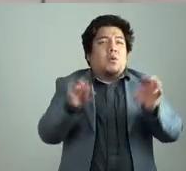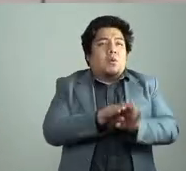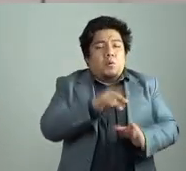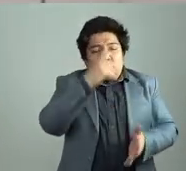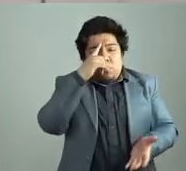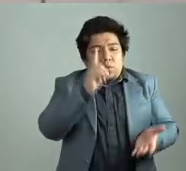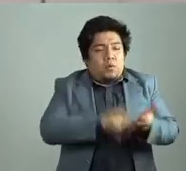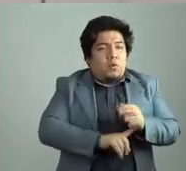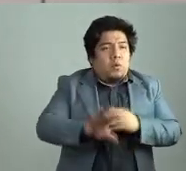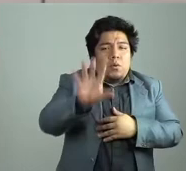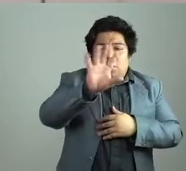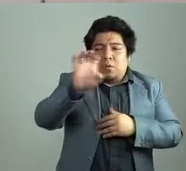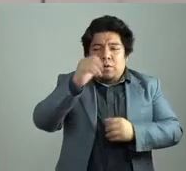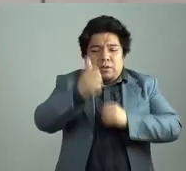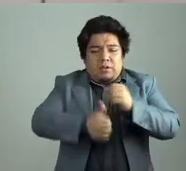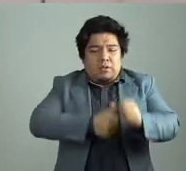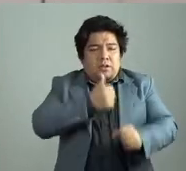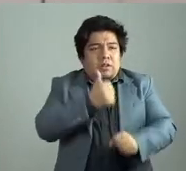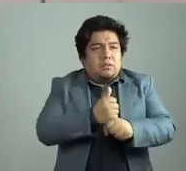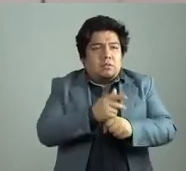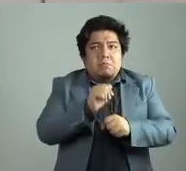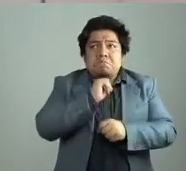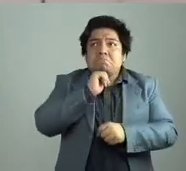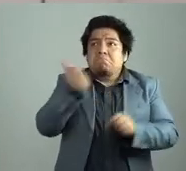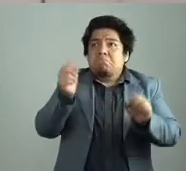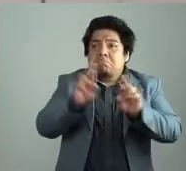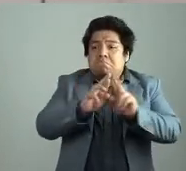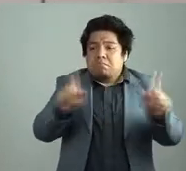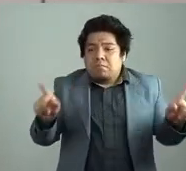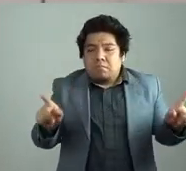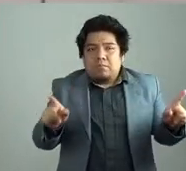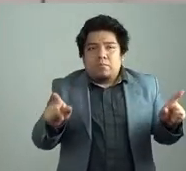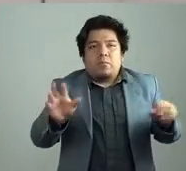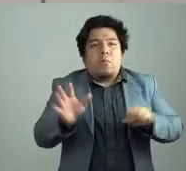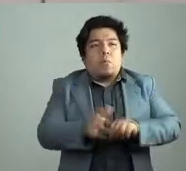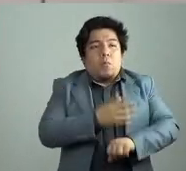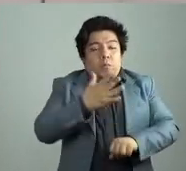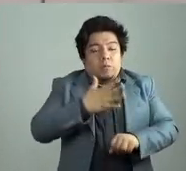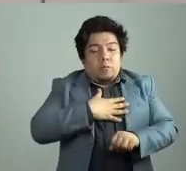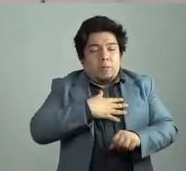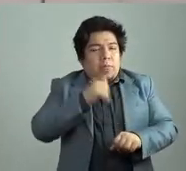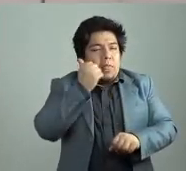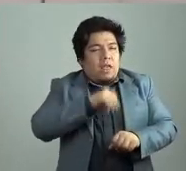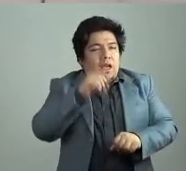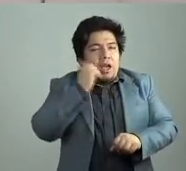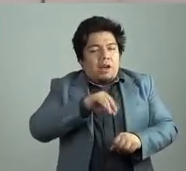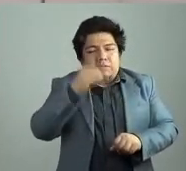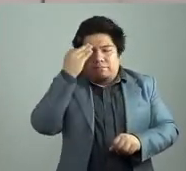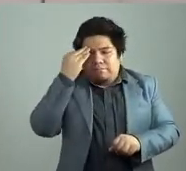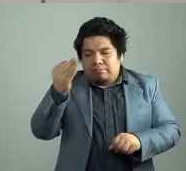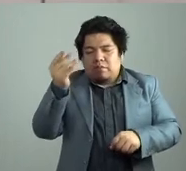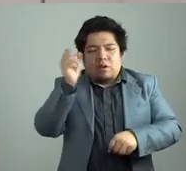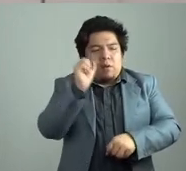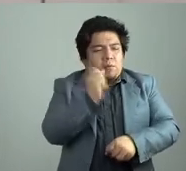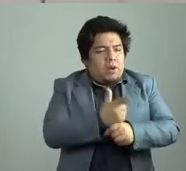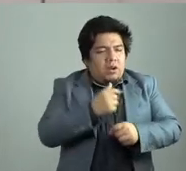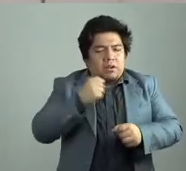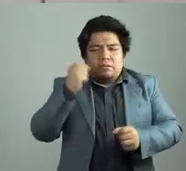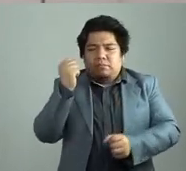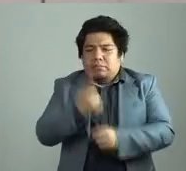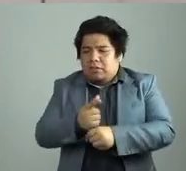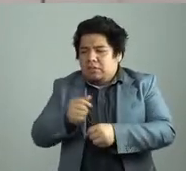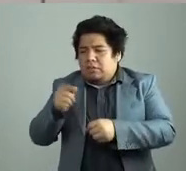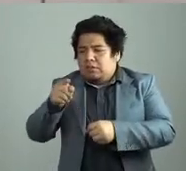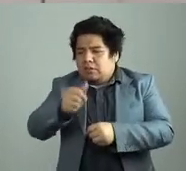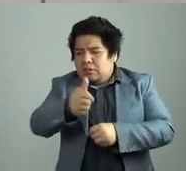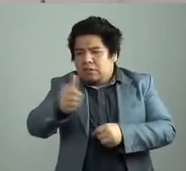pues, no es fácil de quebrar. Entonces, yo todo el tiempo voy descubriendo imaginarios, costumbres, etcétera,